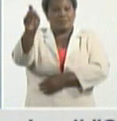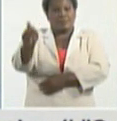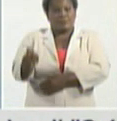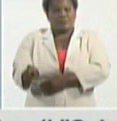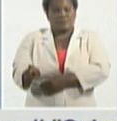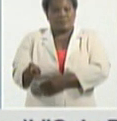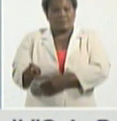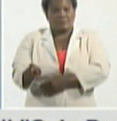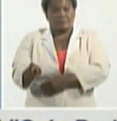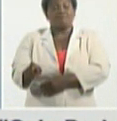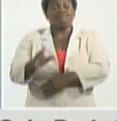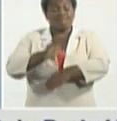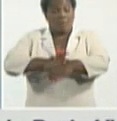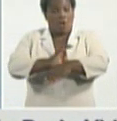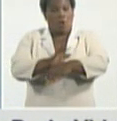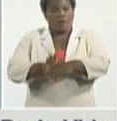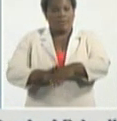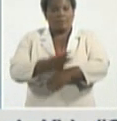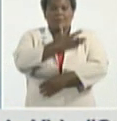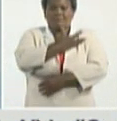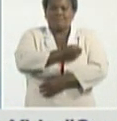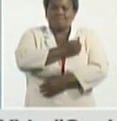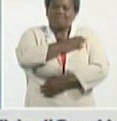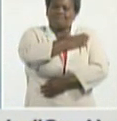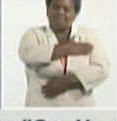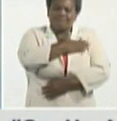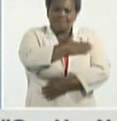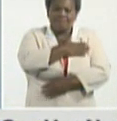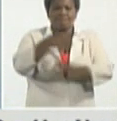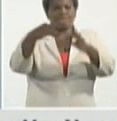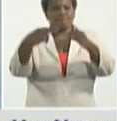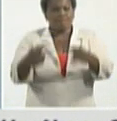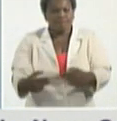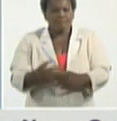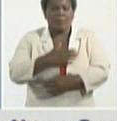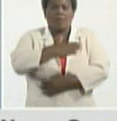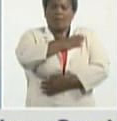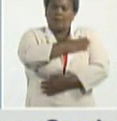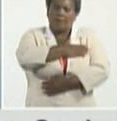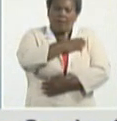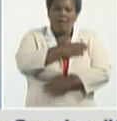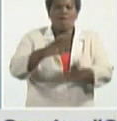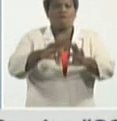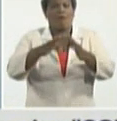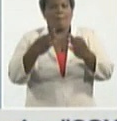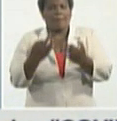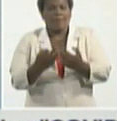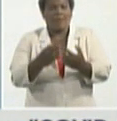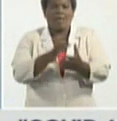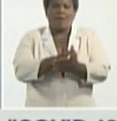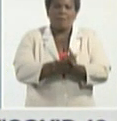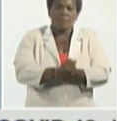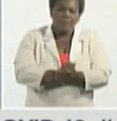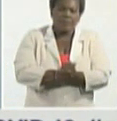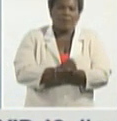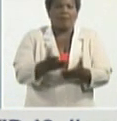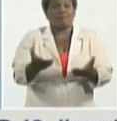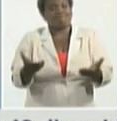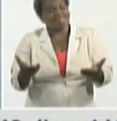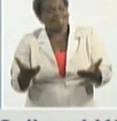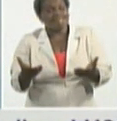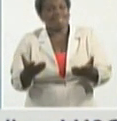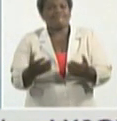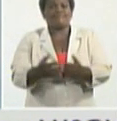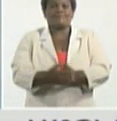con COVID en nuestro país, reiteramos nuestras condolencias a sus familiares y amistades, y con